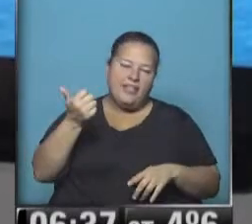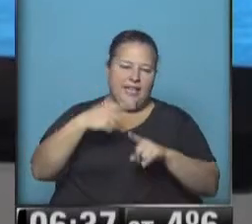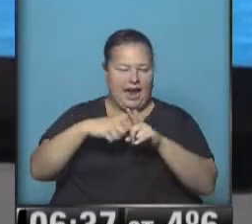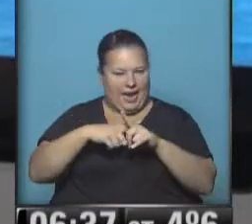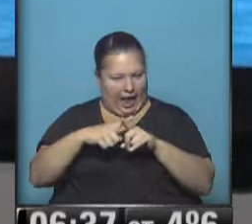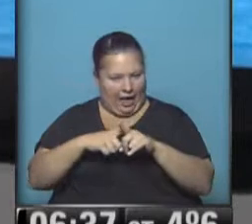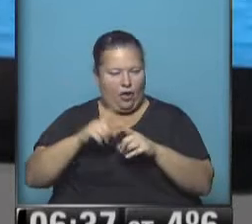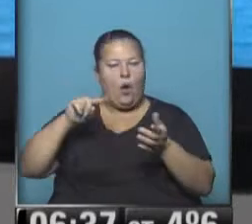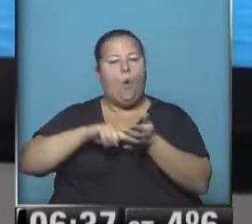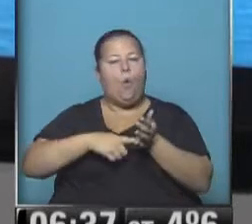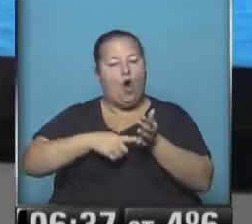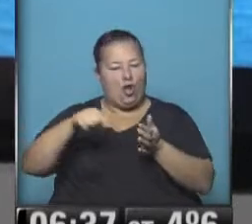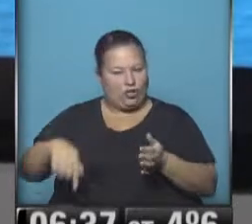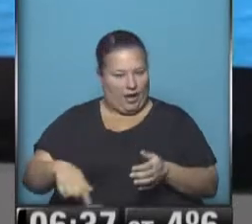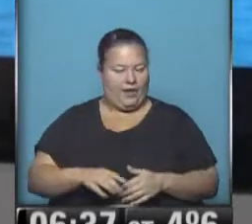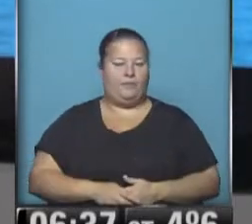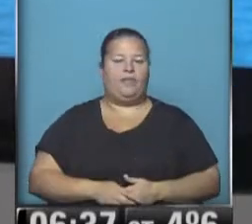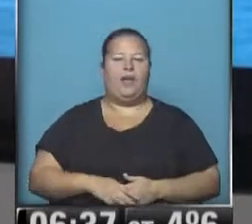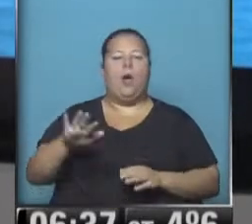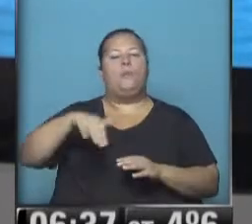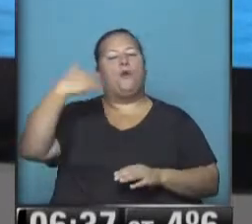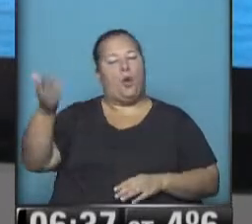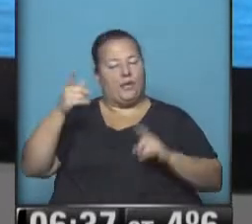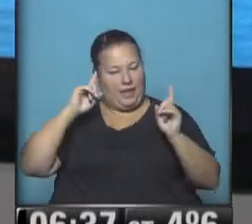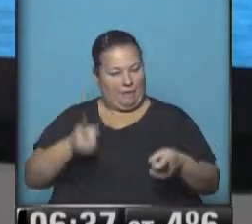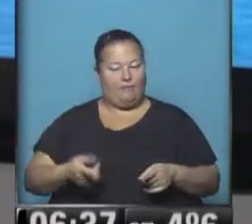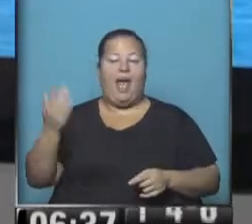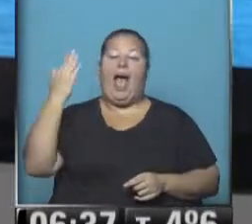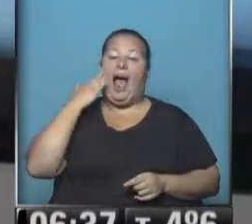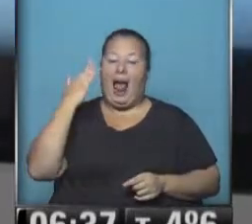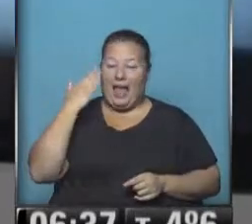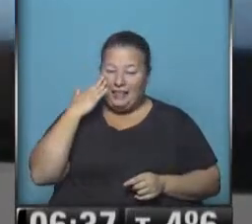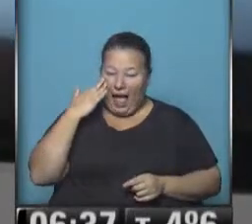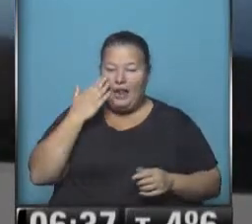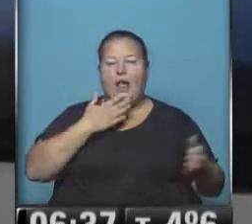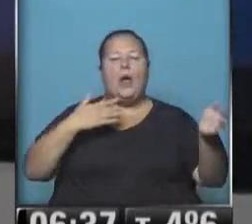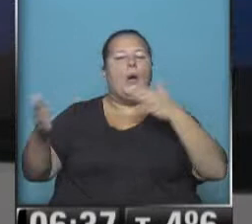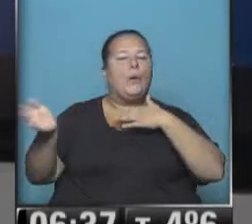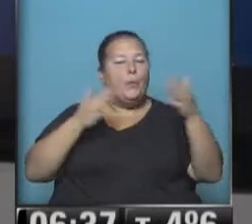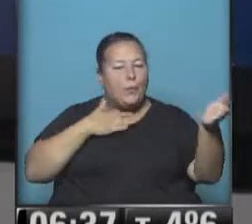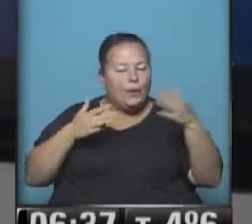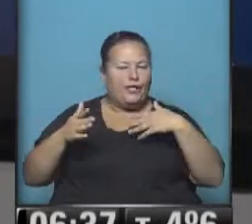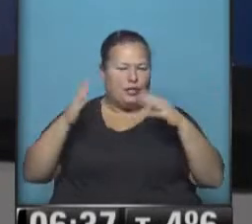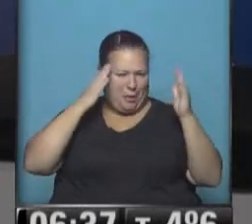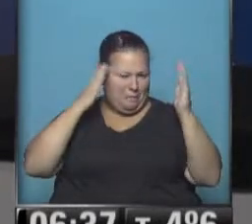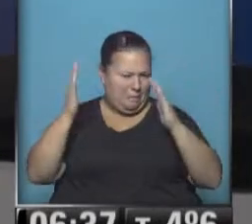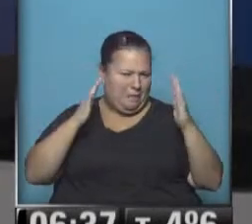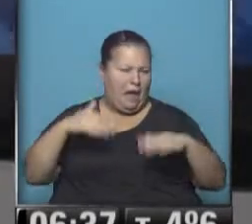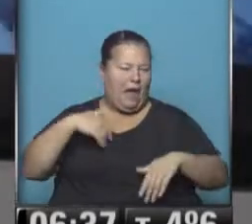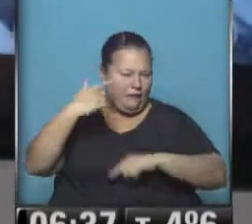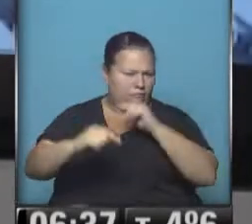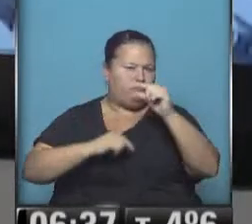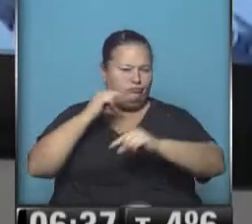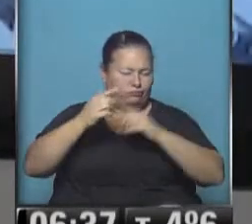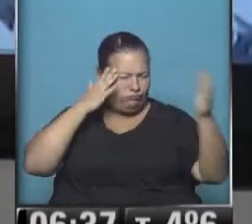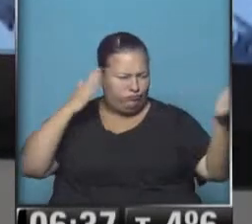grados en la ciudad de Buenos Aires y el Gran Buenos Aires. Dice hacia la tarde, el viento va a ir intensificándose, va a ir